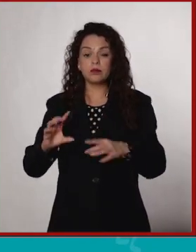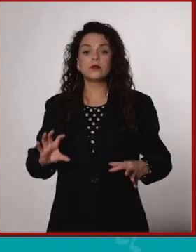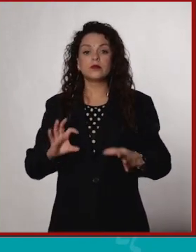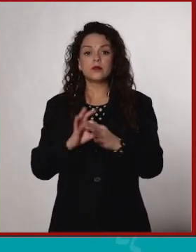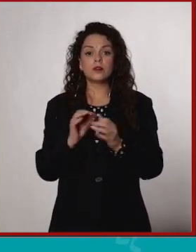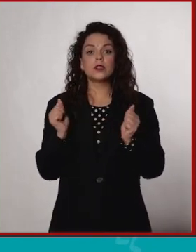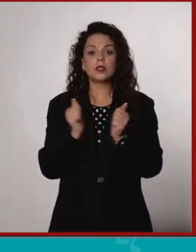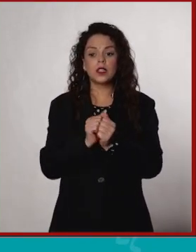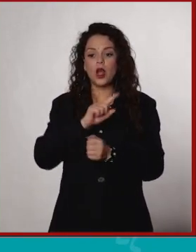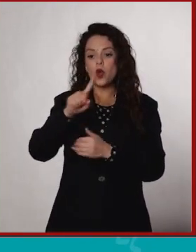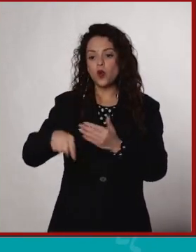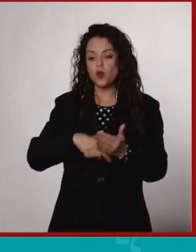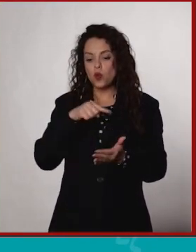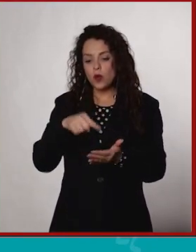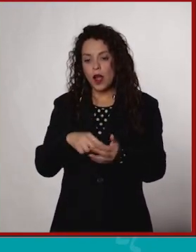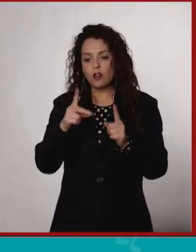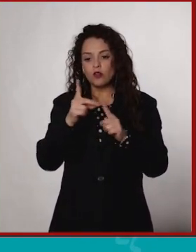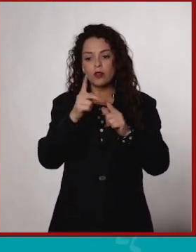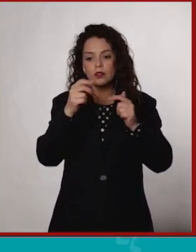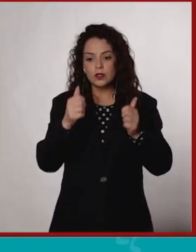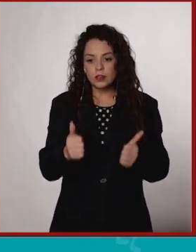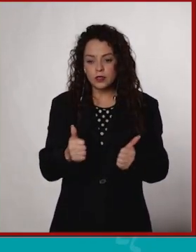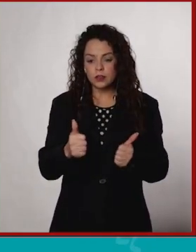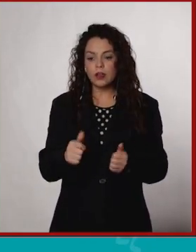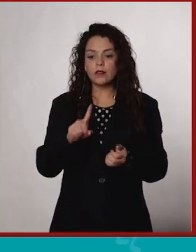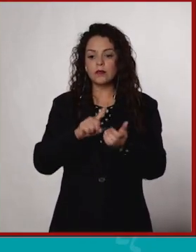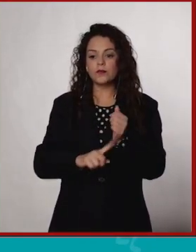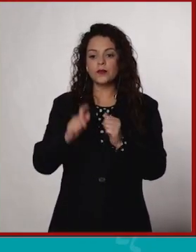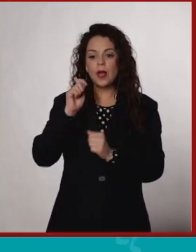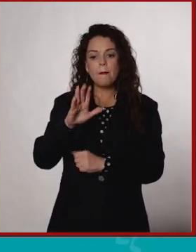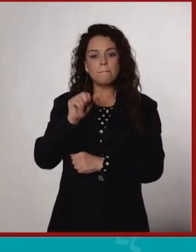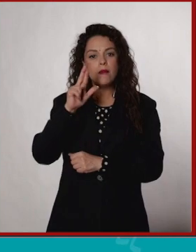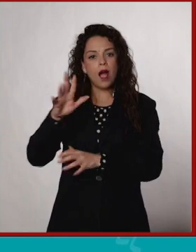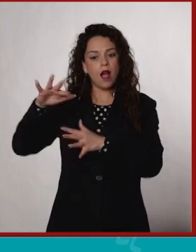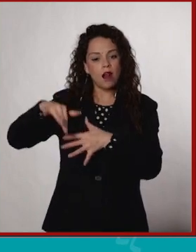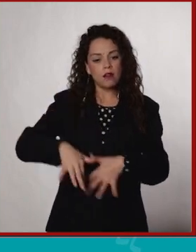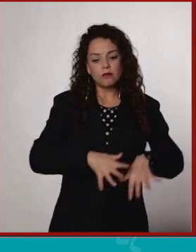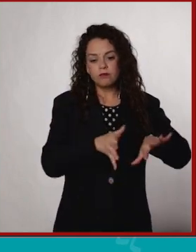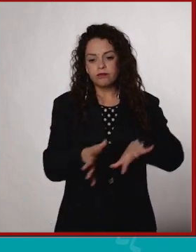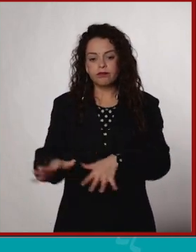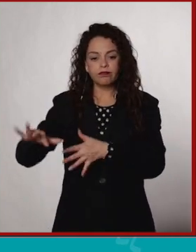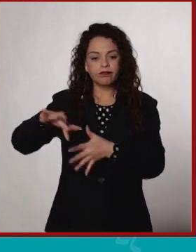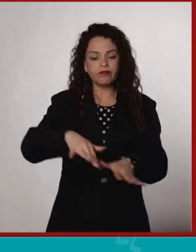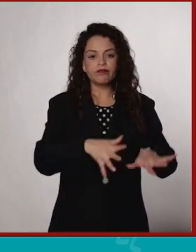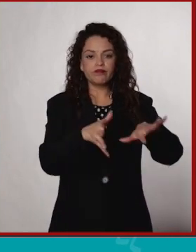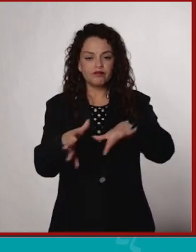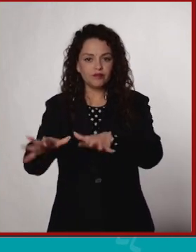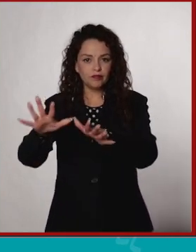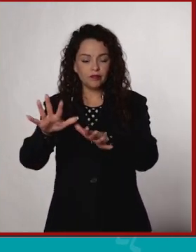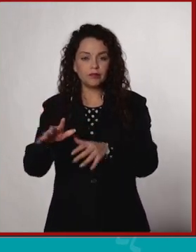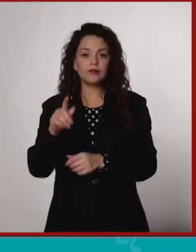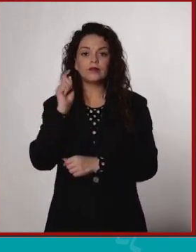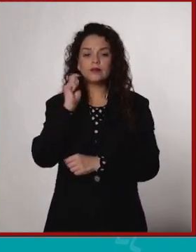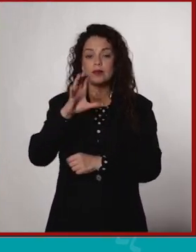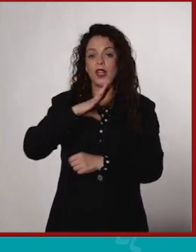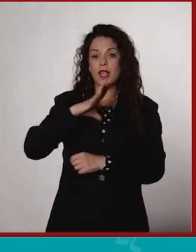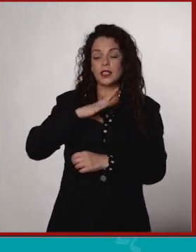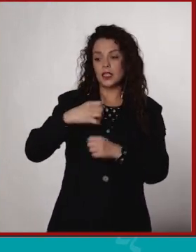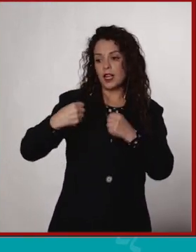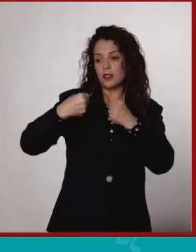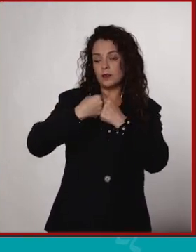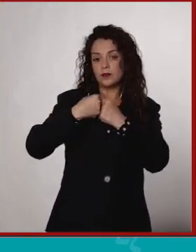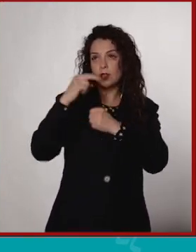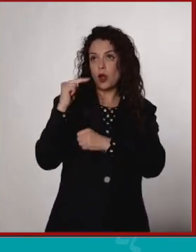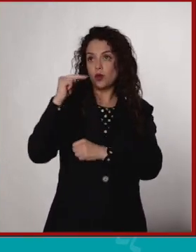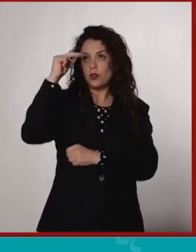tiene que ver con la orografía, tiene que ver con las corrientes de mar, tiene que ver con que de algún modo une